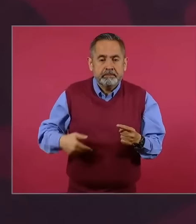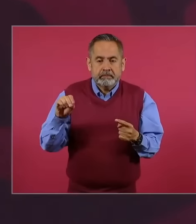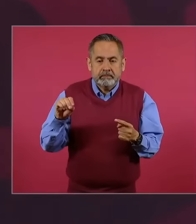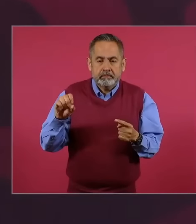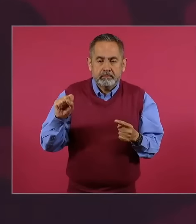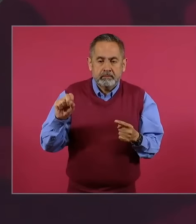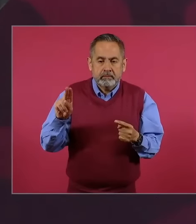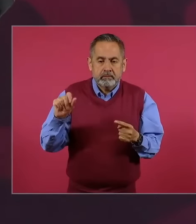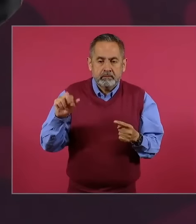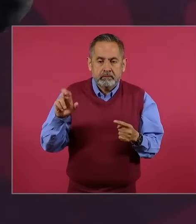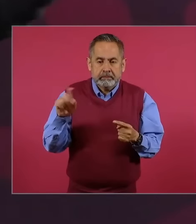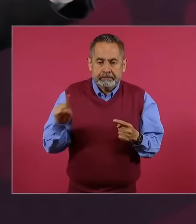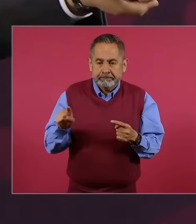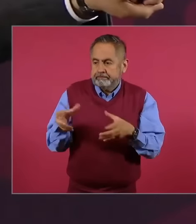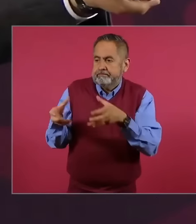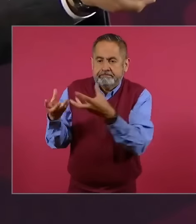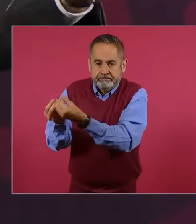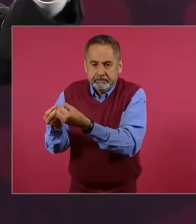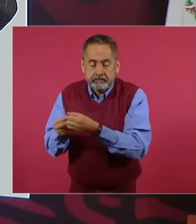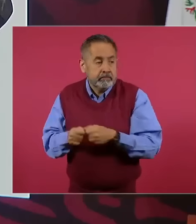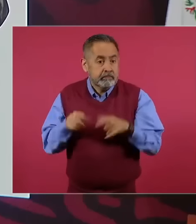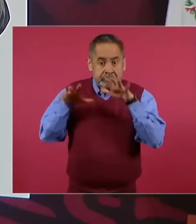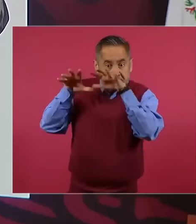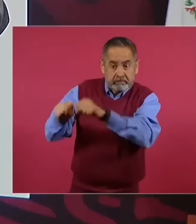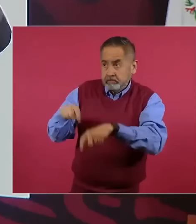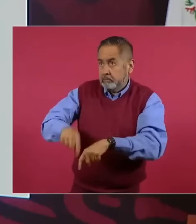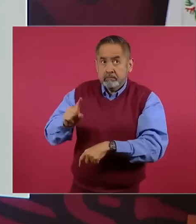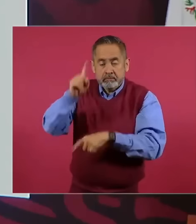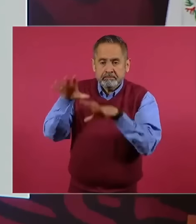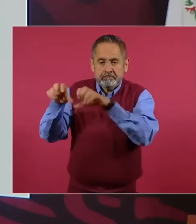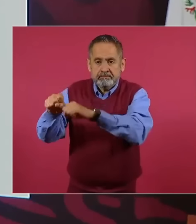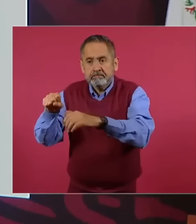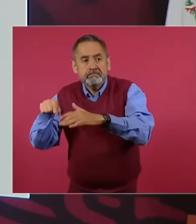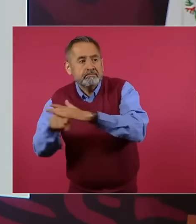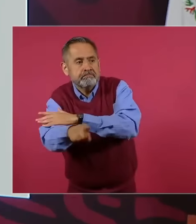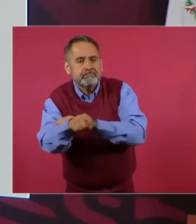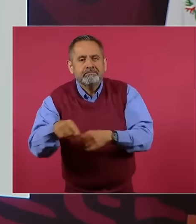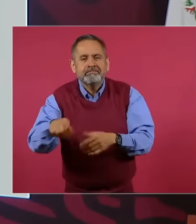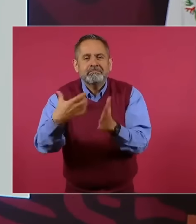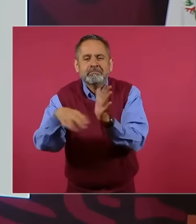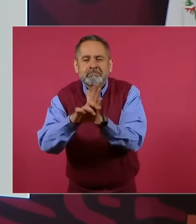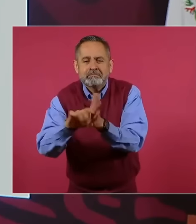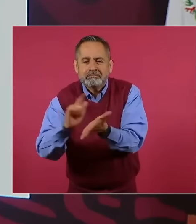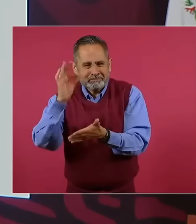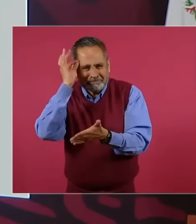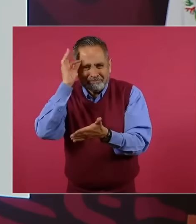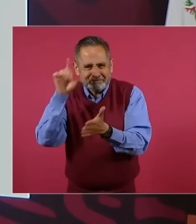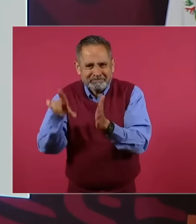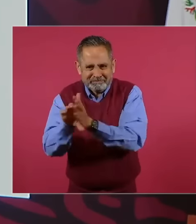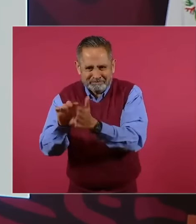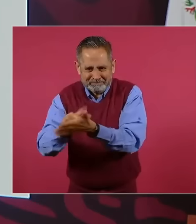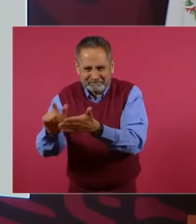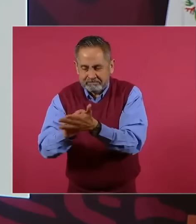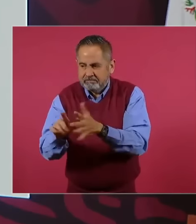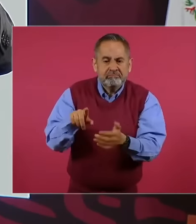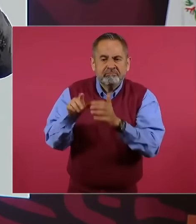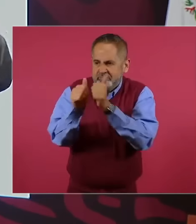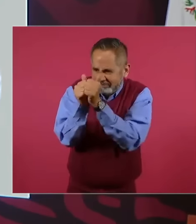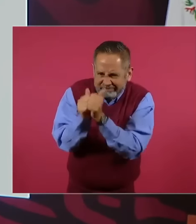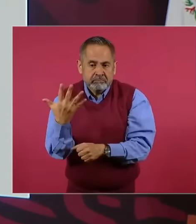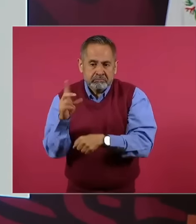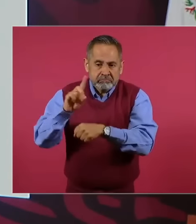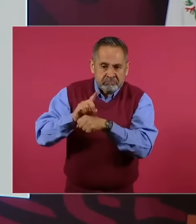los detuvieron aquí, los bajaron a la intendencia del Palacio, los tuvieron como cinco días